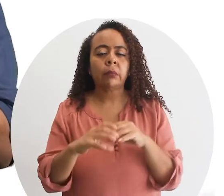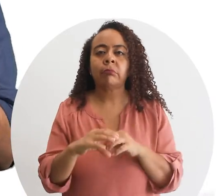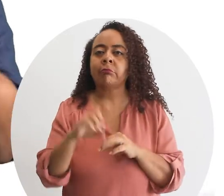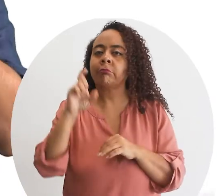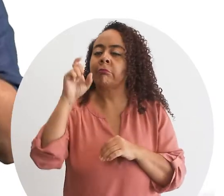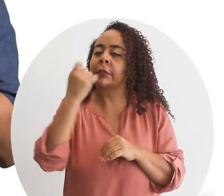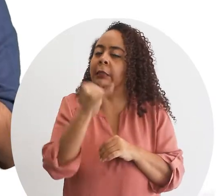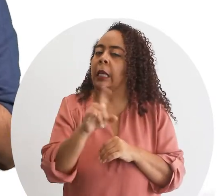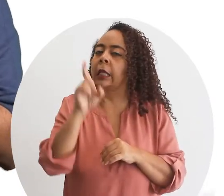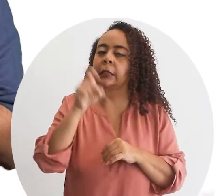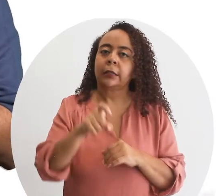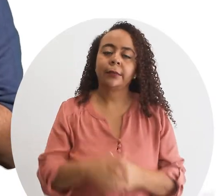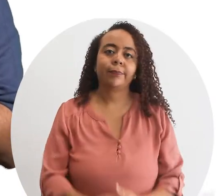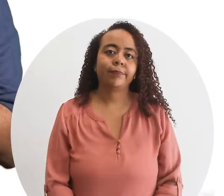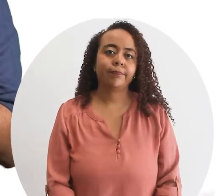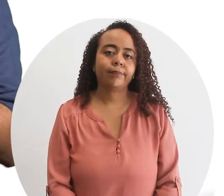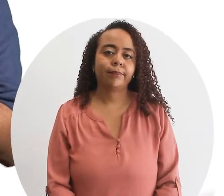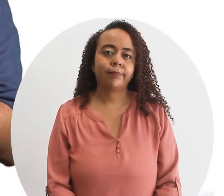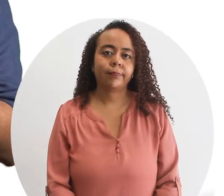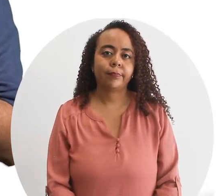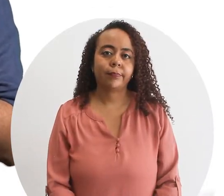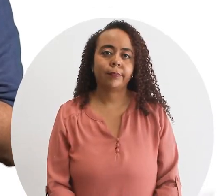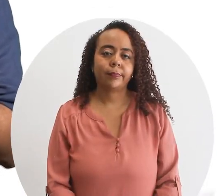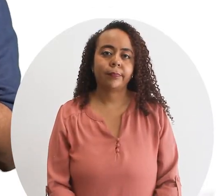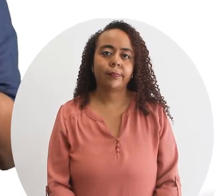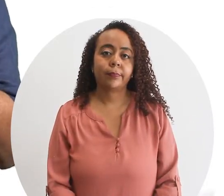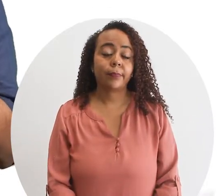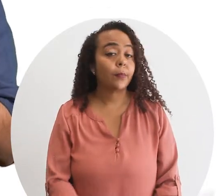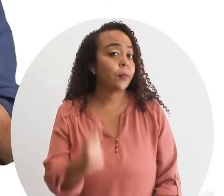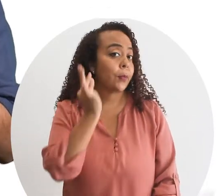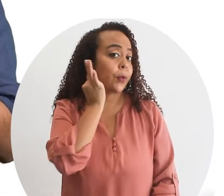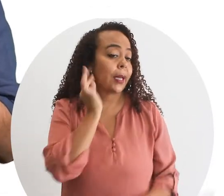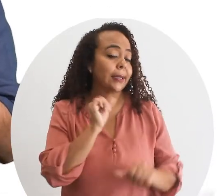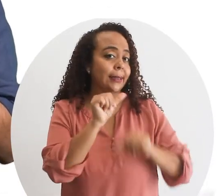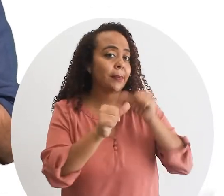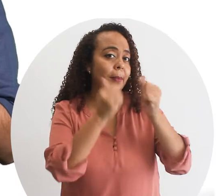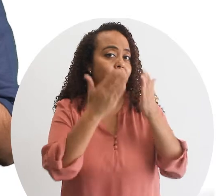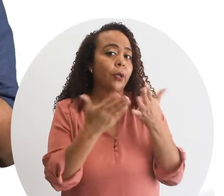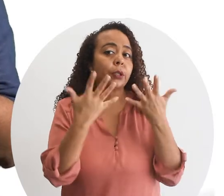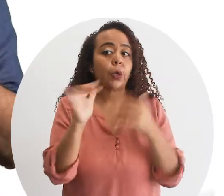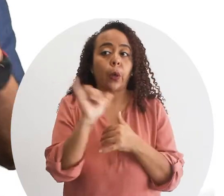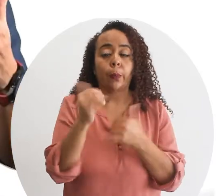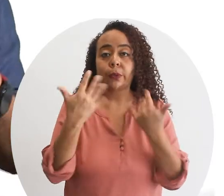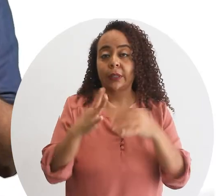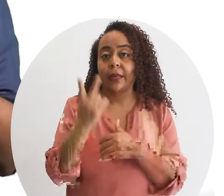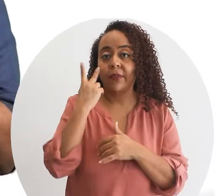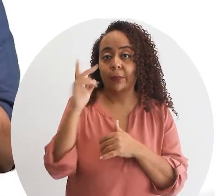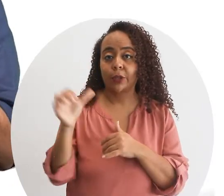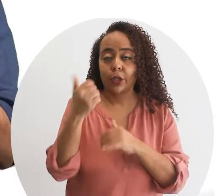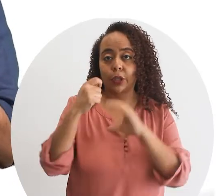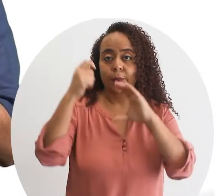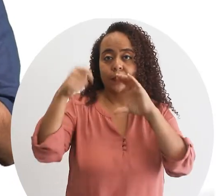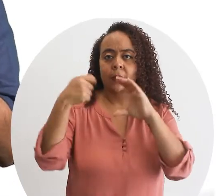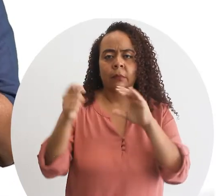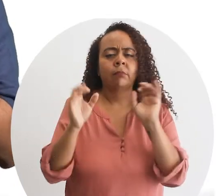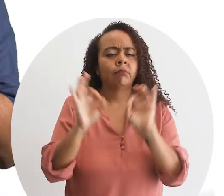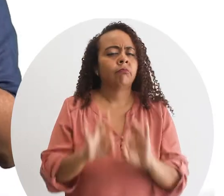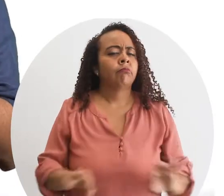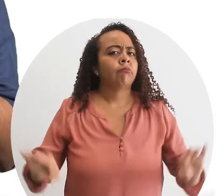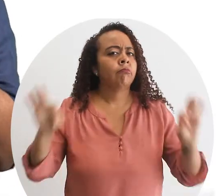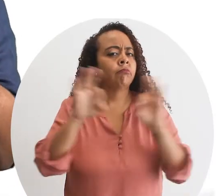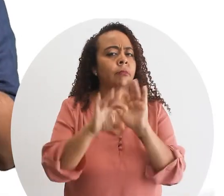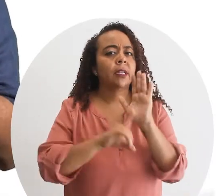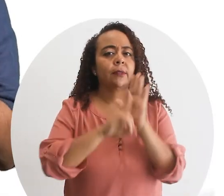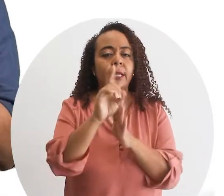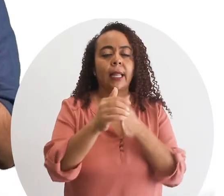estratégicamente cuando se requiere en el caso de las mujeres emprendedoras como ya vimos en otros vídeos es